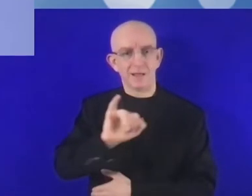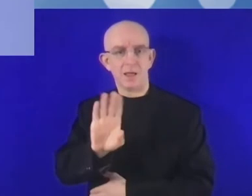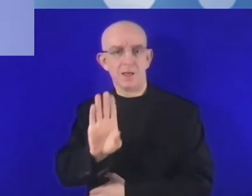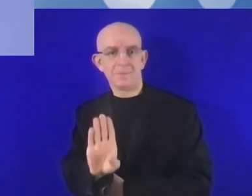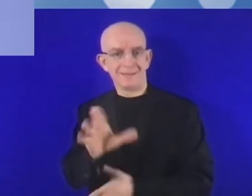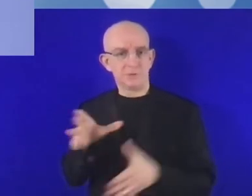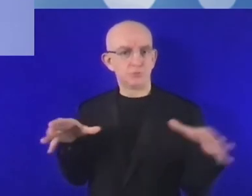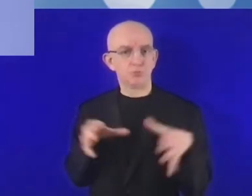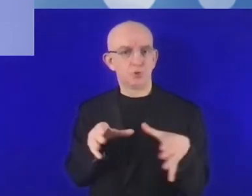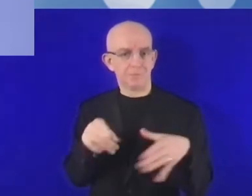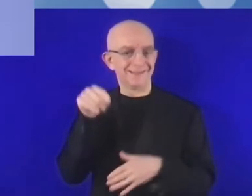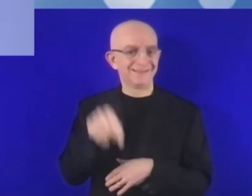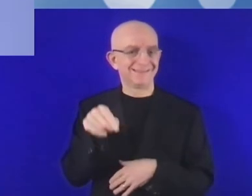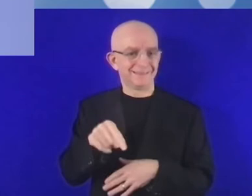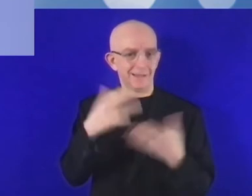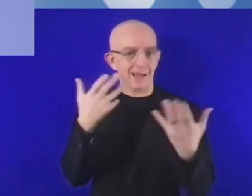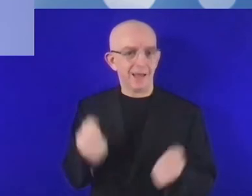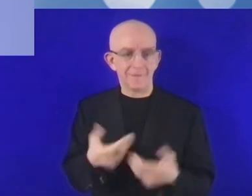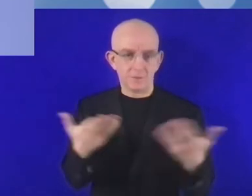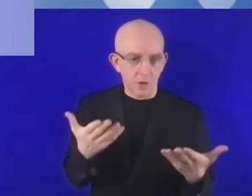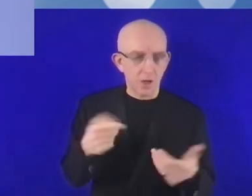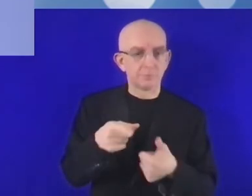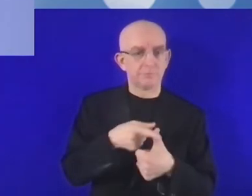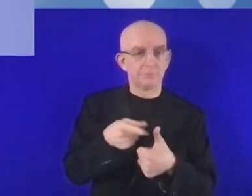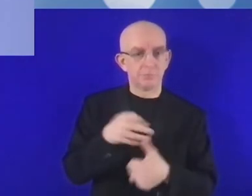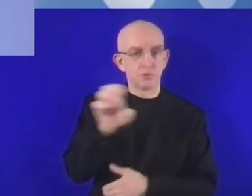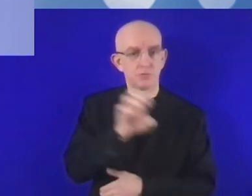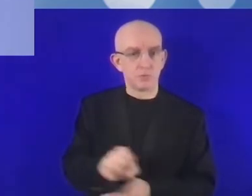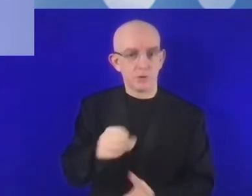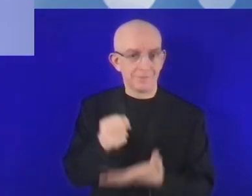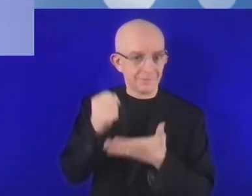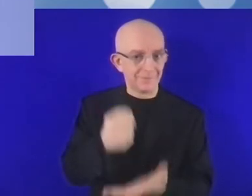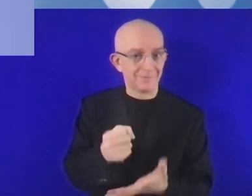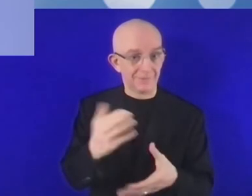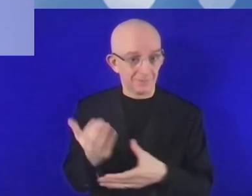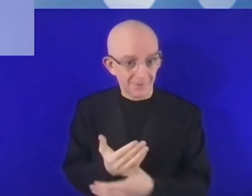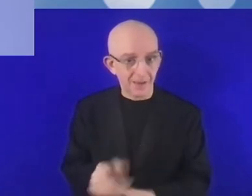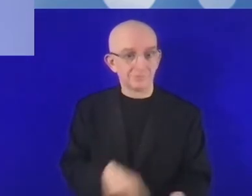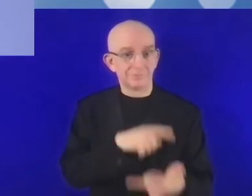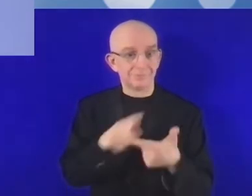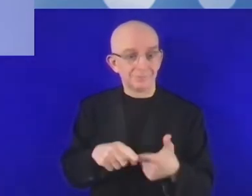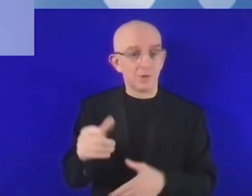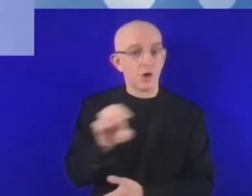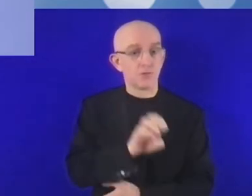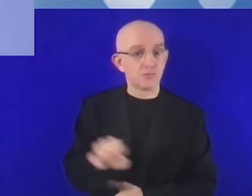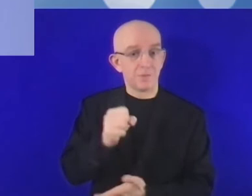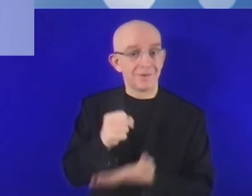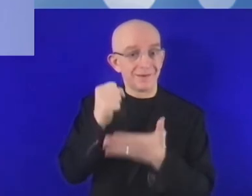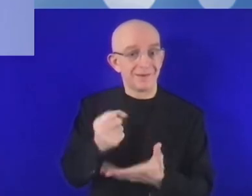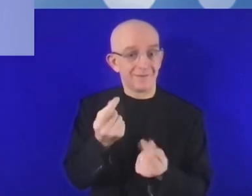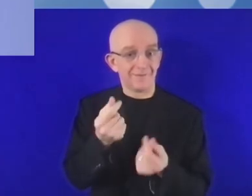y todas las entidades bancarias importantes